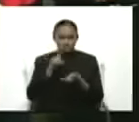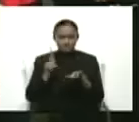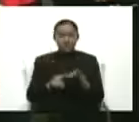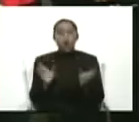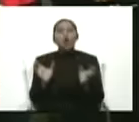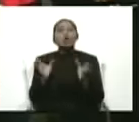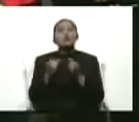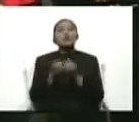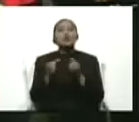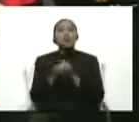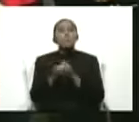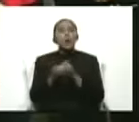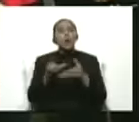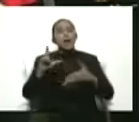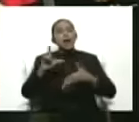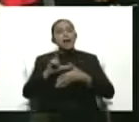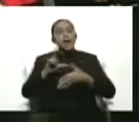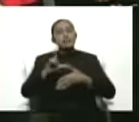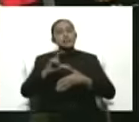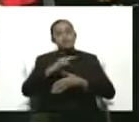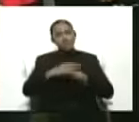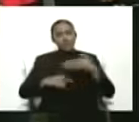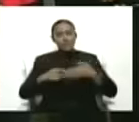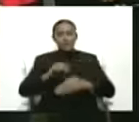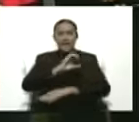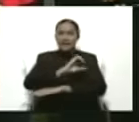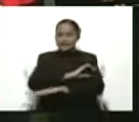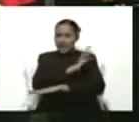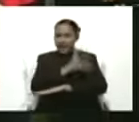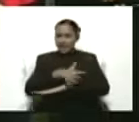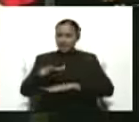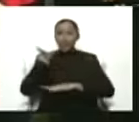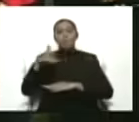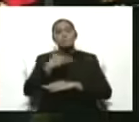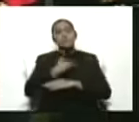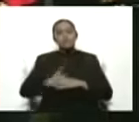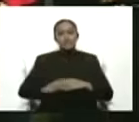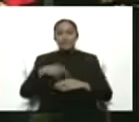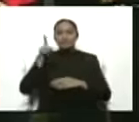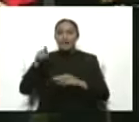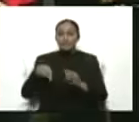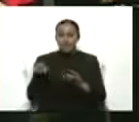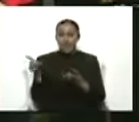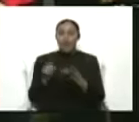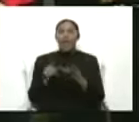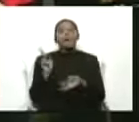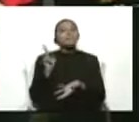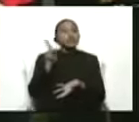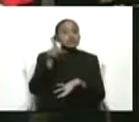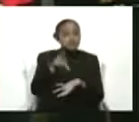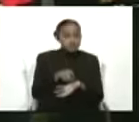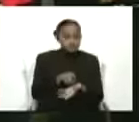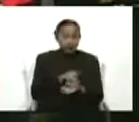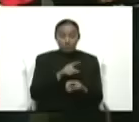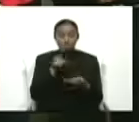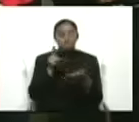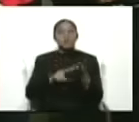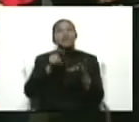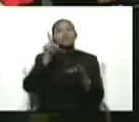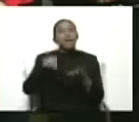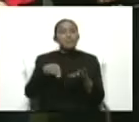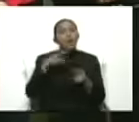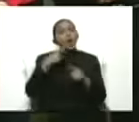tiene que ver donde están los presidentes de distintos consejos nacionales electorales o homólogos